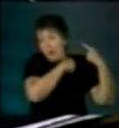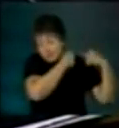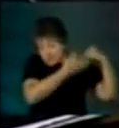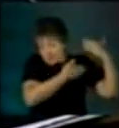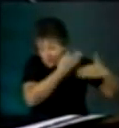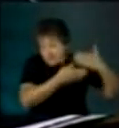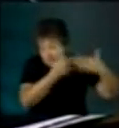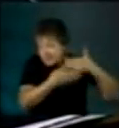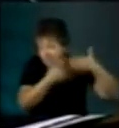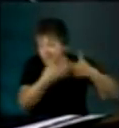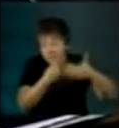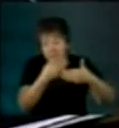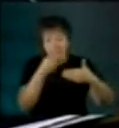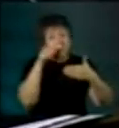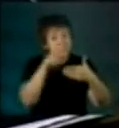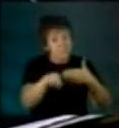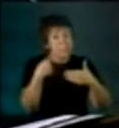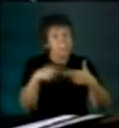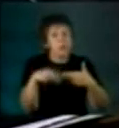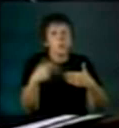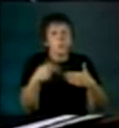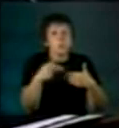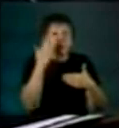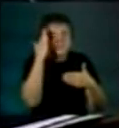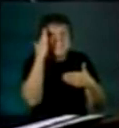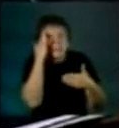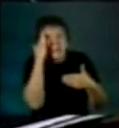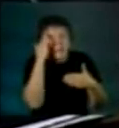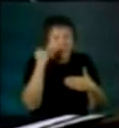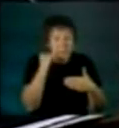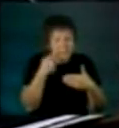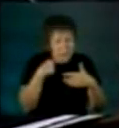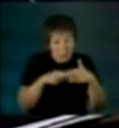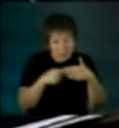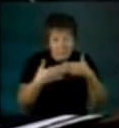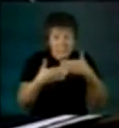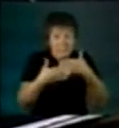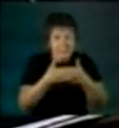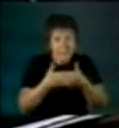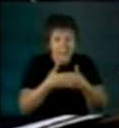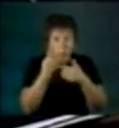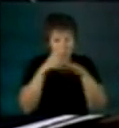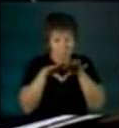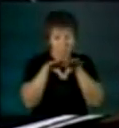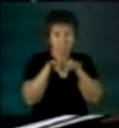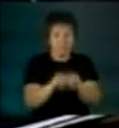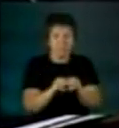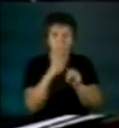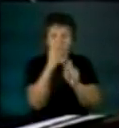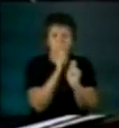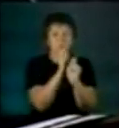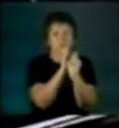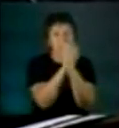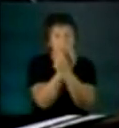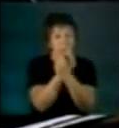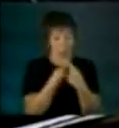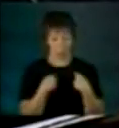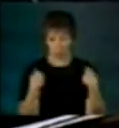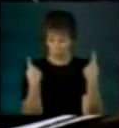Pero es probable que nunca hayamos estado tan cerca de conseguir un cambio cualitativo